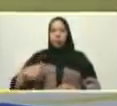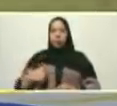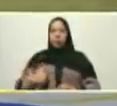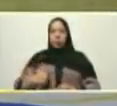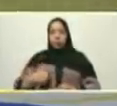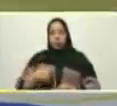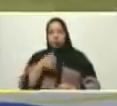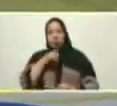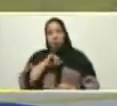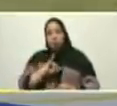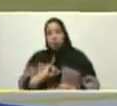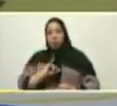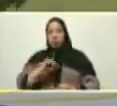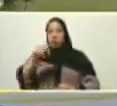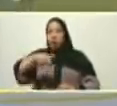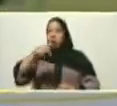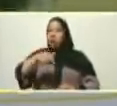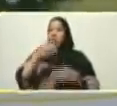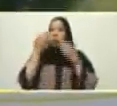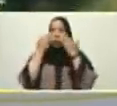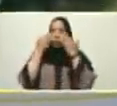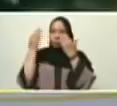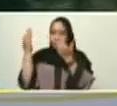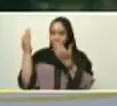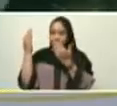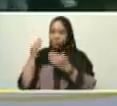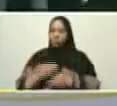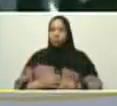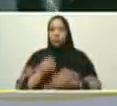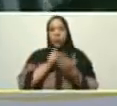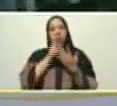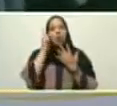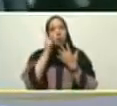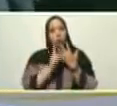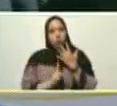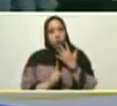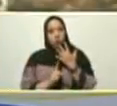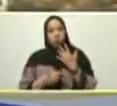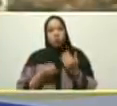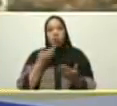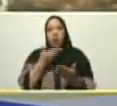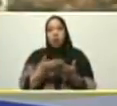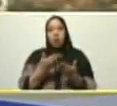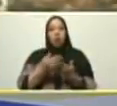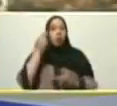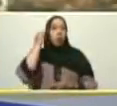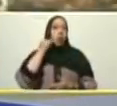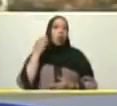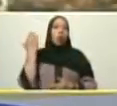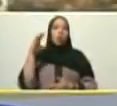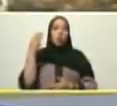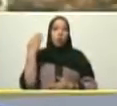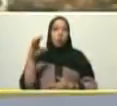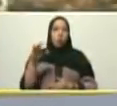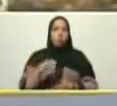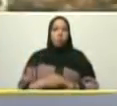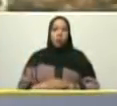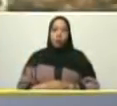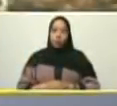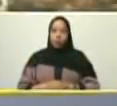En este caso, del proyecto gran colombiana, del proyecto de Colombia.